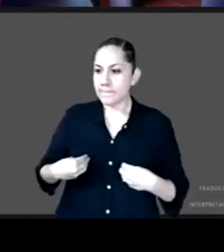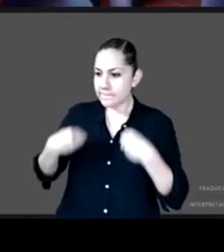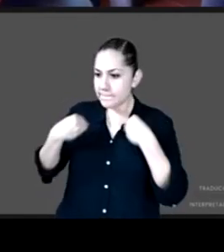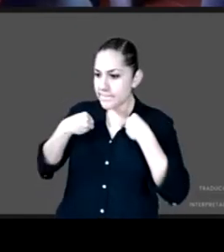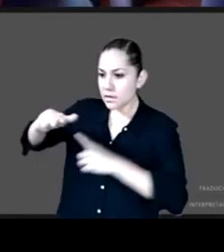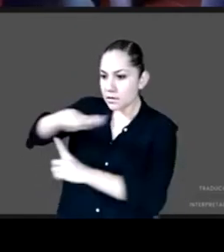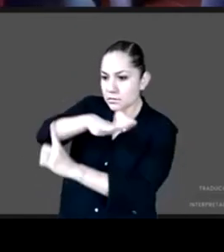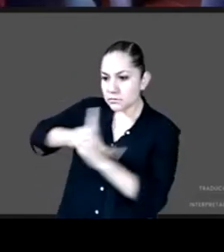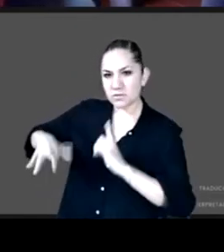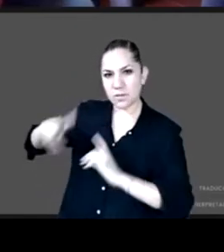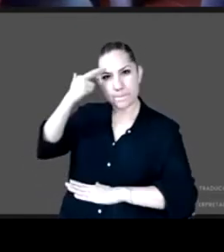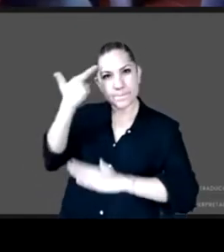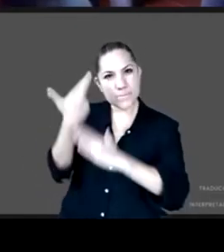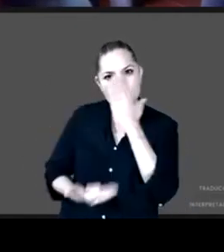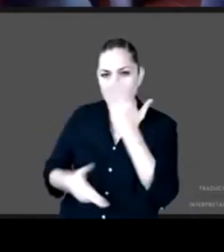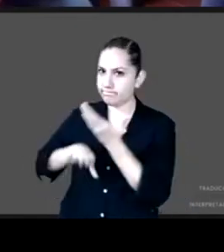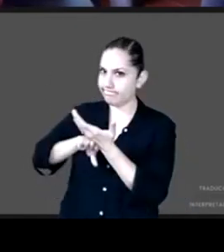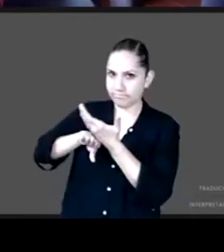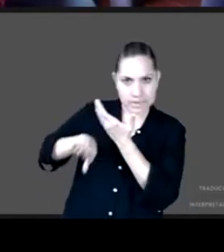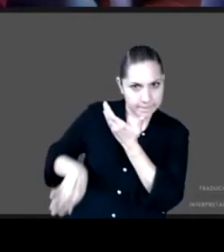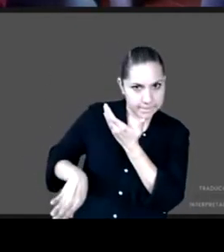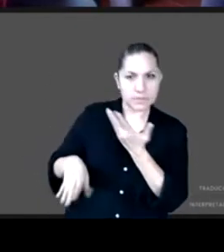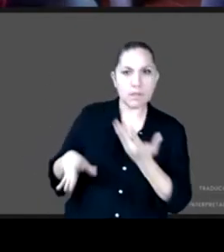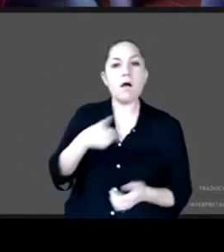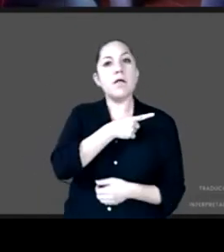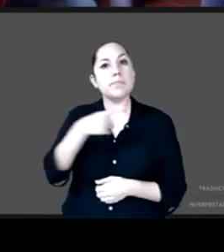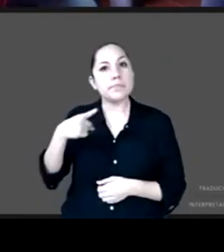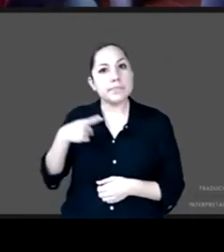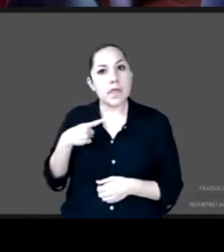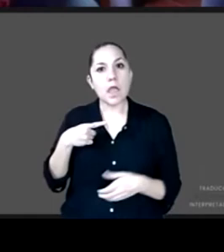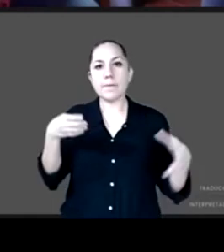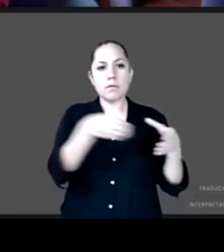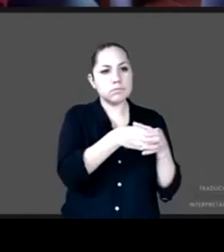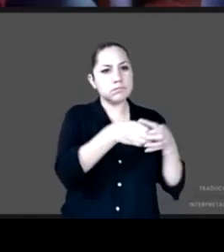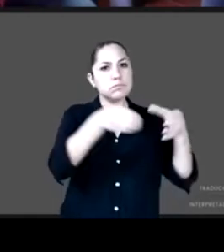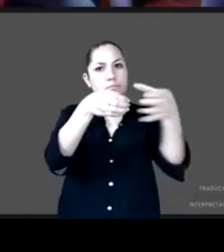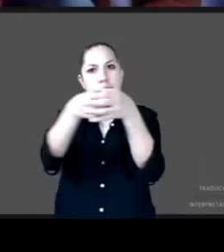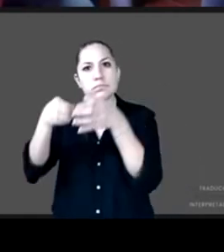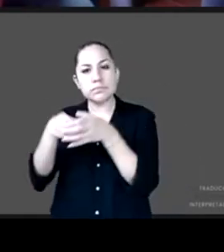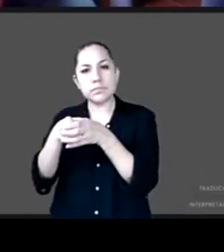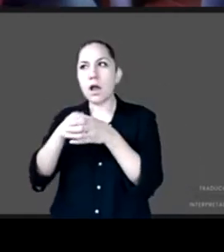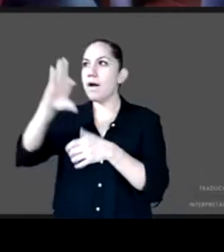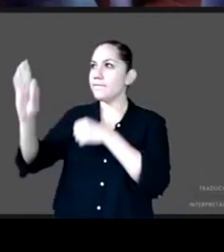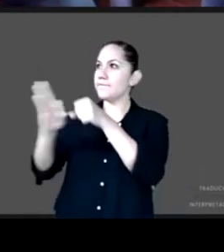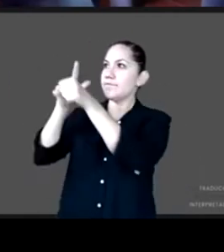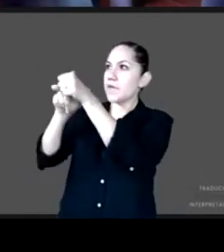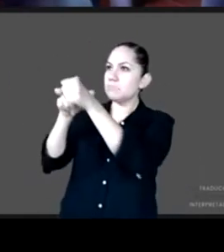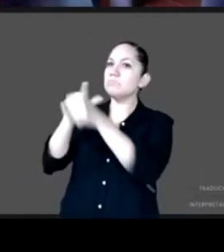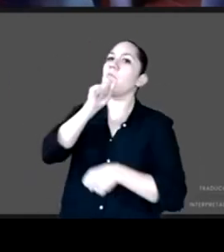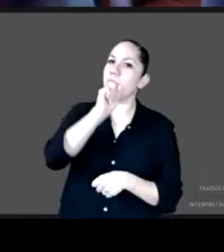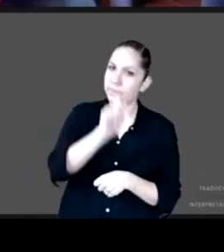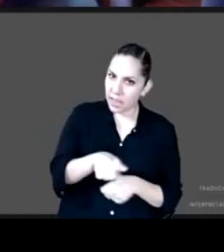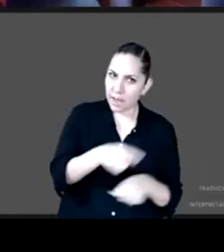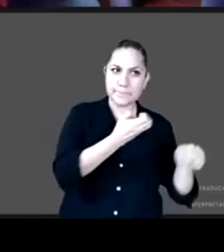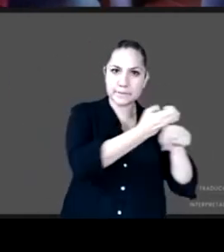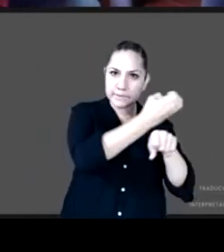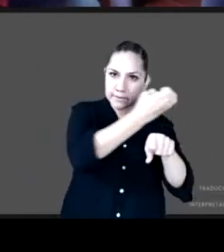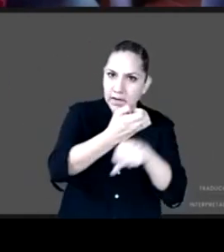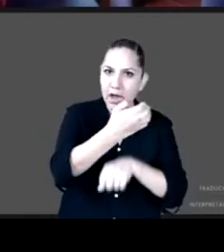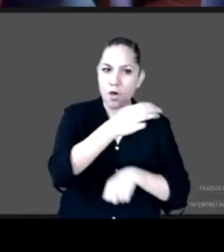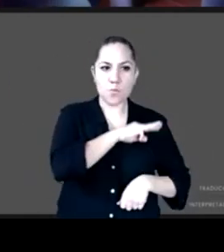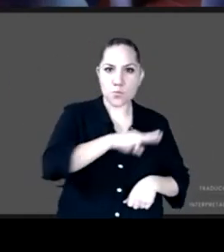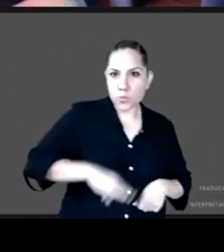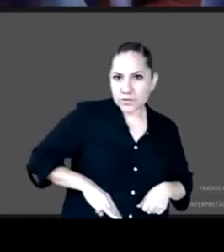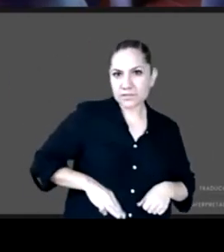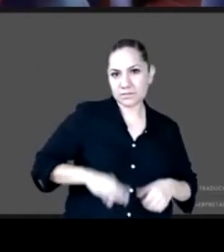instituciones municipales y estatales y coordinándose entre los diferentes órganos de gobierno, entonces es que las políticas pueden ser efectivas.